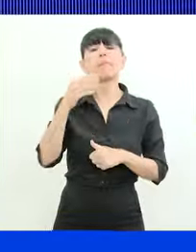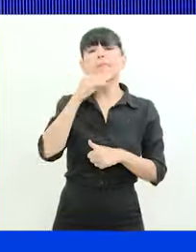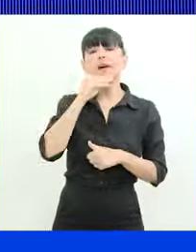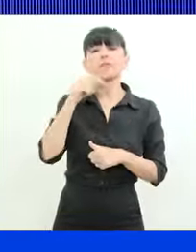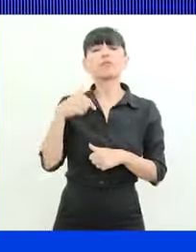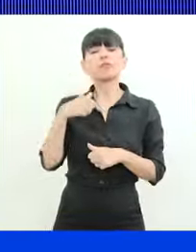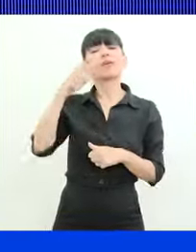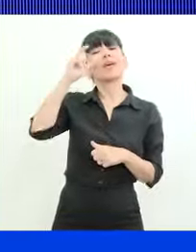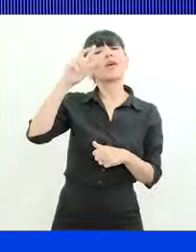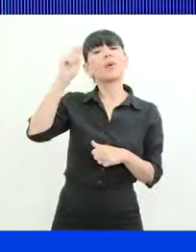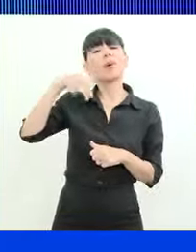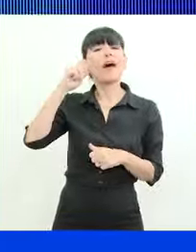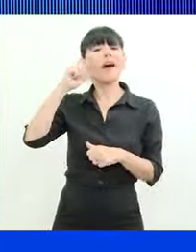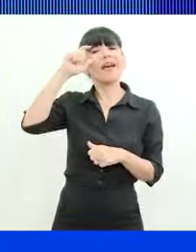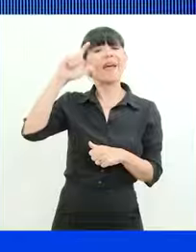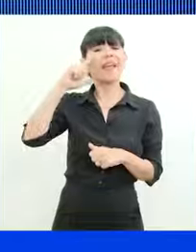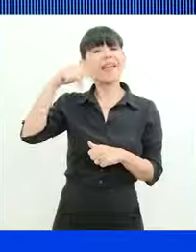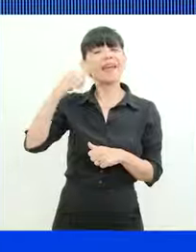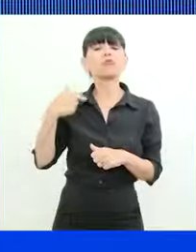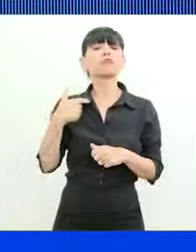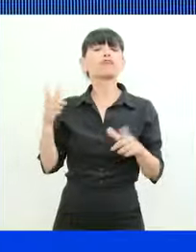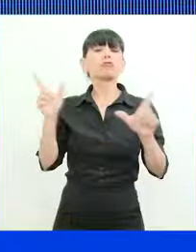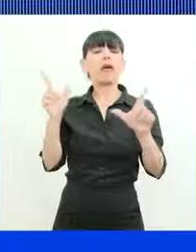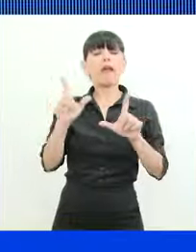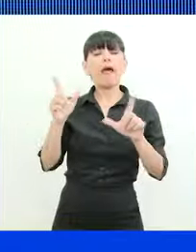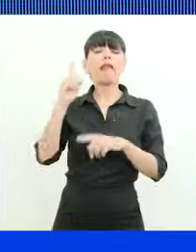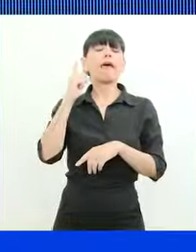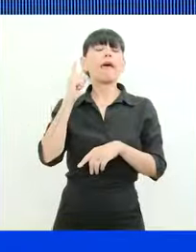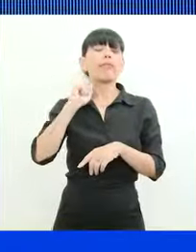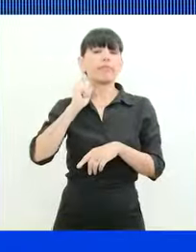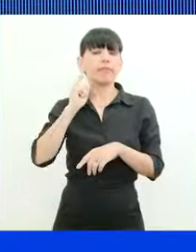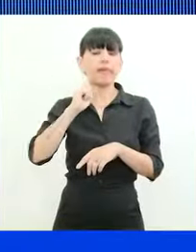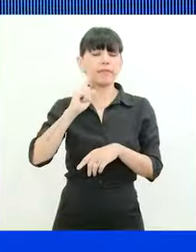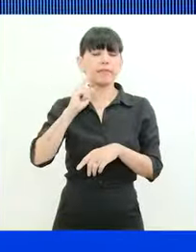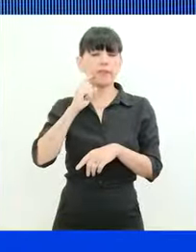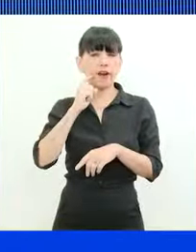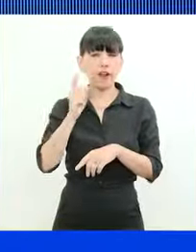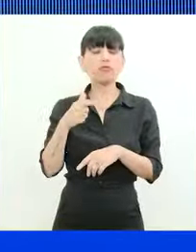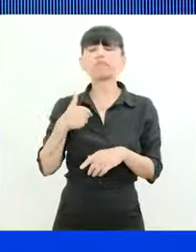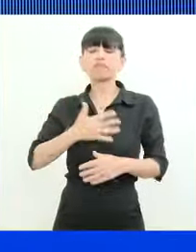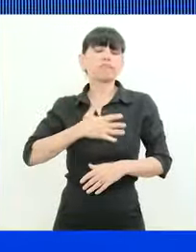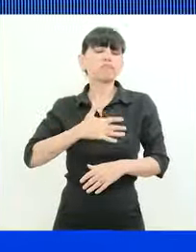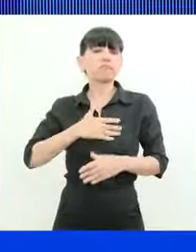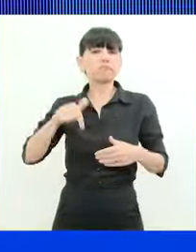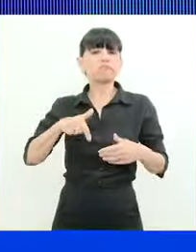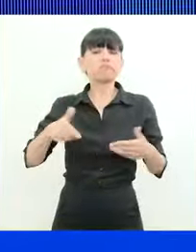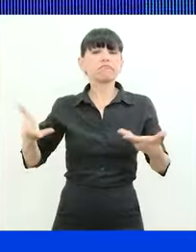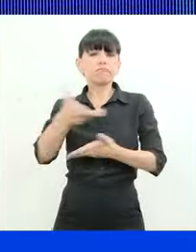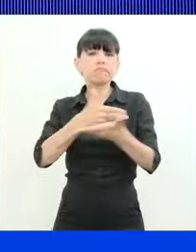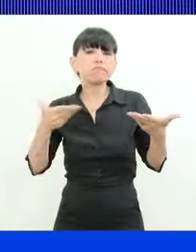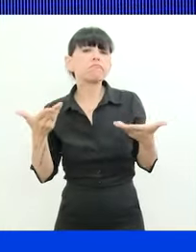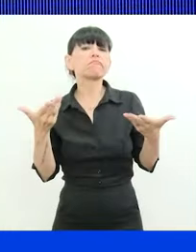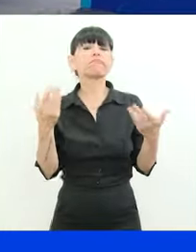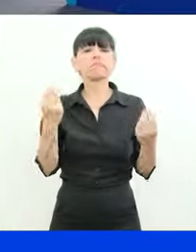Ramallo, periodista y conductora de Canal 9 Litoral de Entre Ríos. Y tengo esta responsabilidad y enorme placer de compartir este espacio aquí de